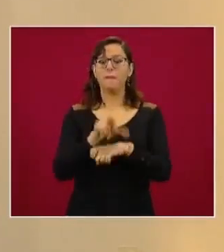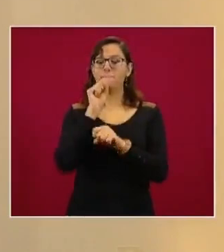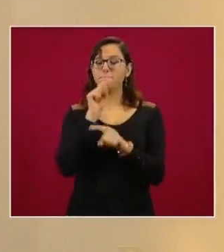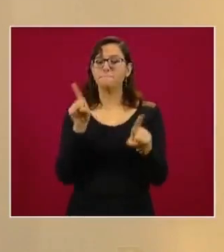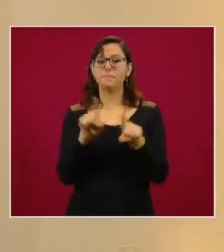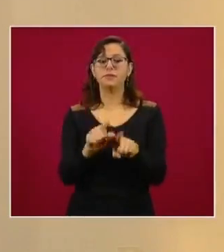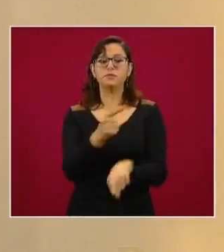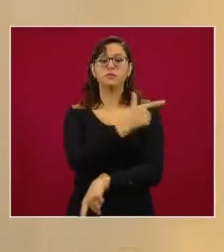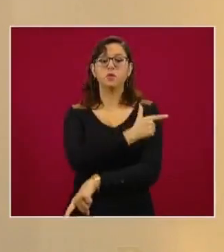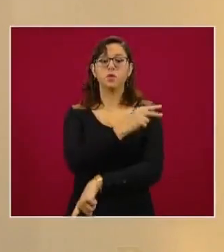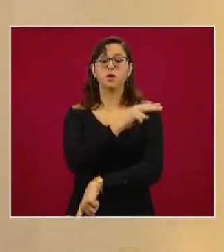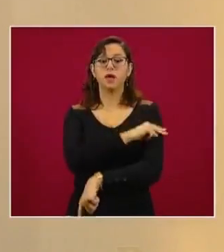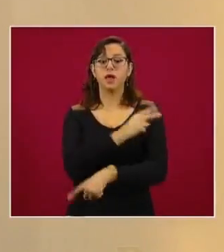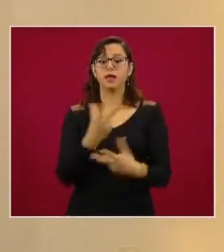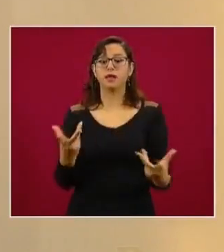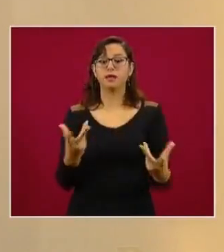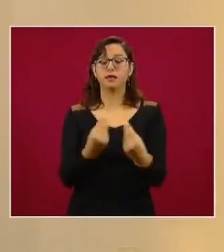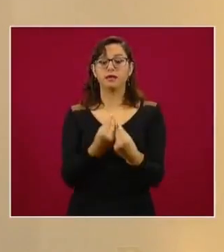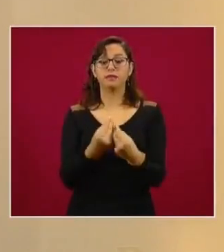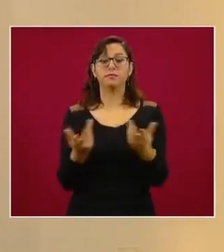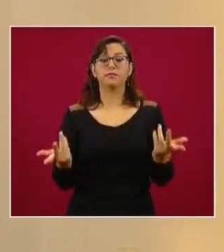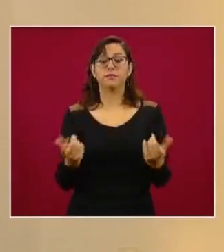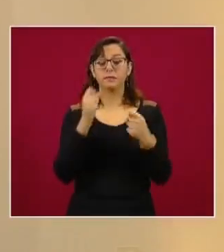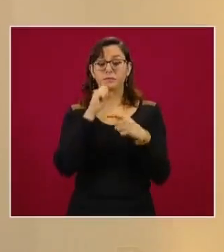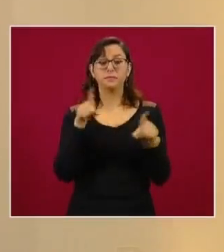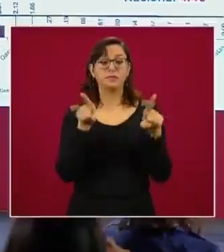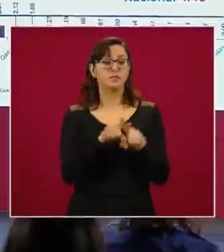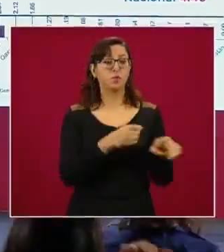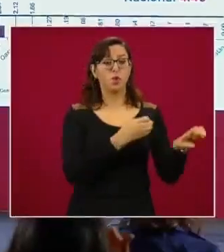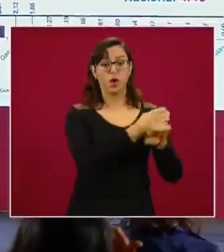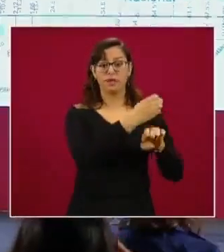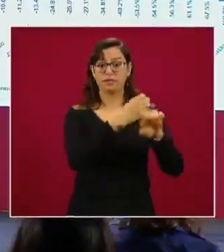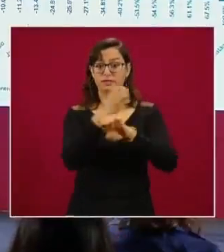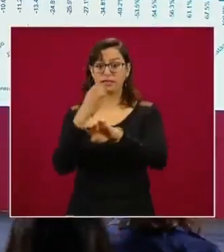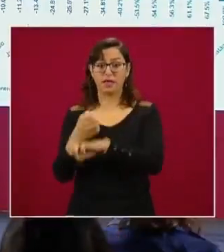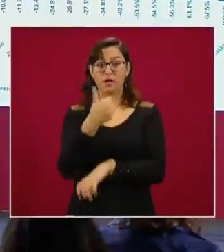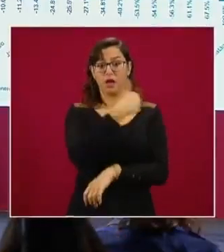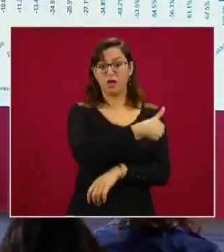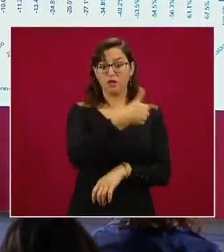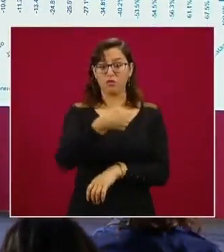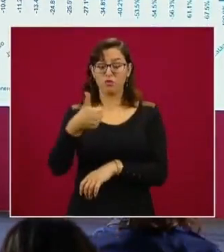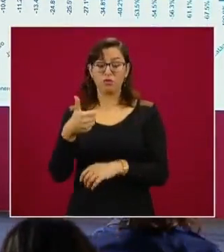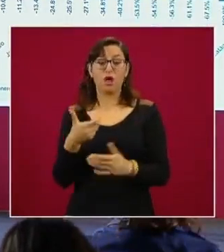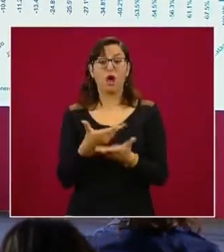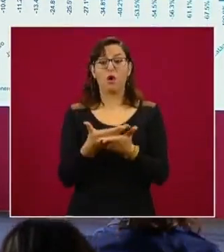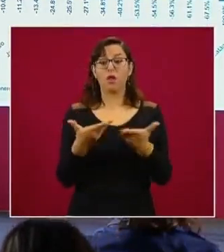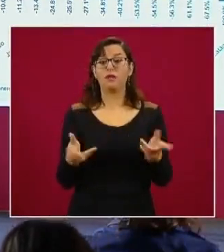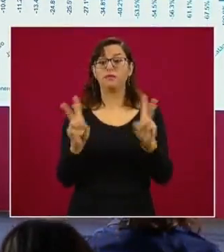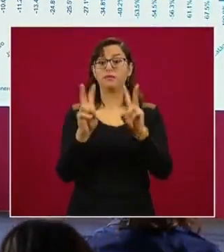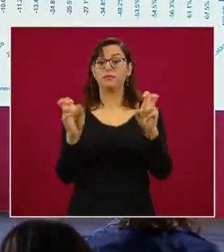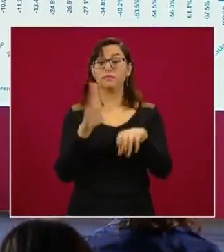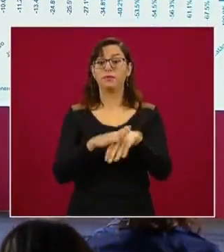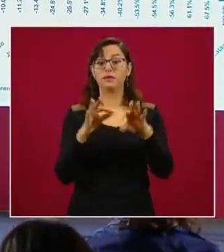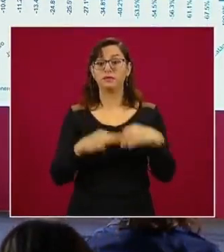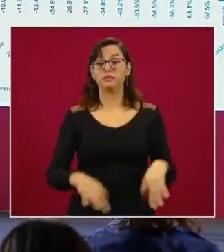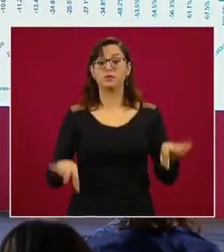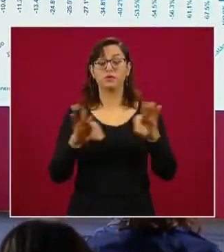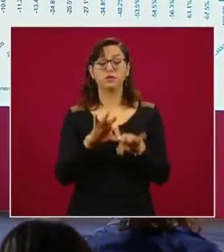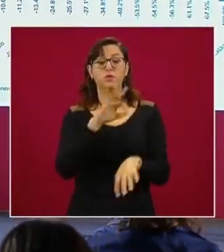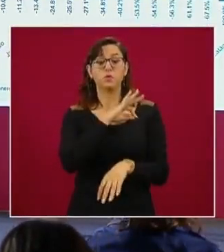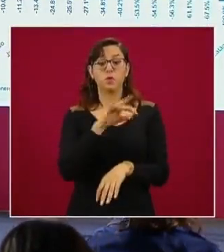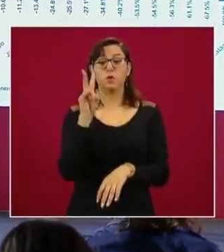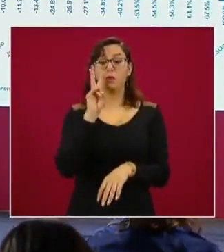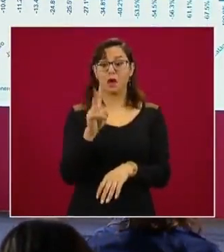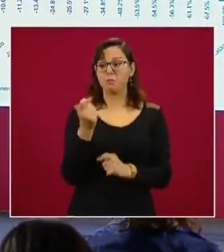Guardia Nacional, extorsión por entidad. No me detengo adelante, la más importante, aquí ha bajado, aquí ha